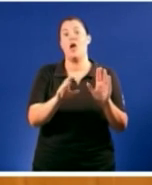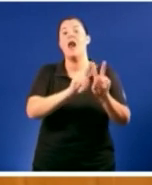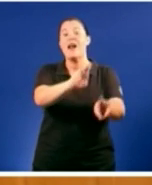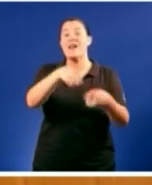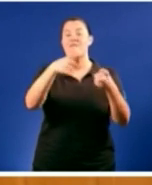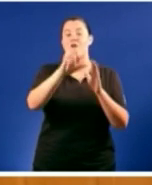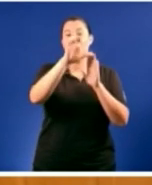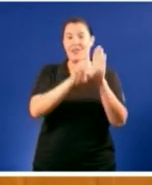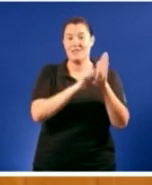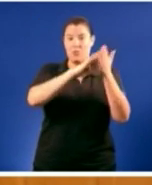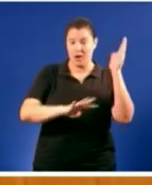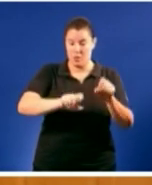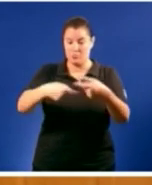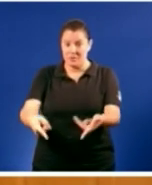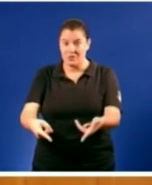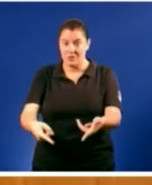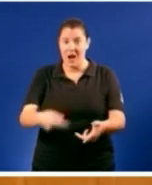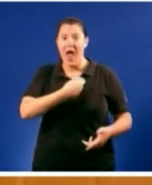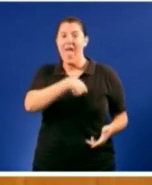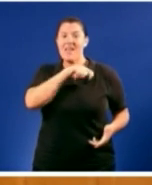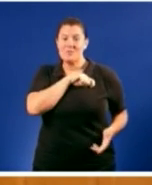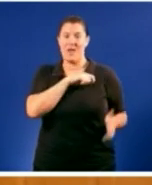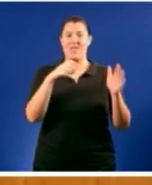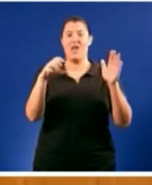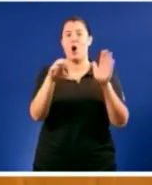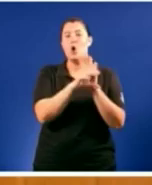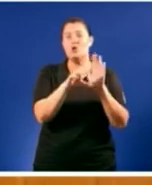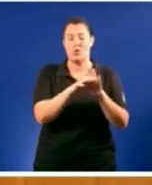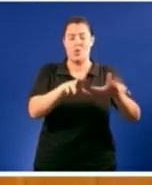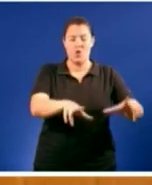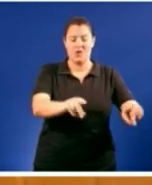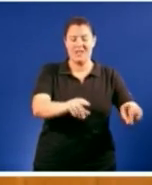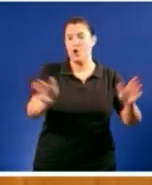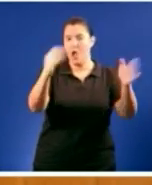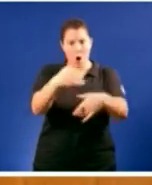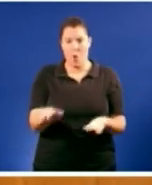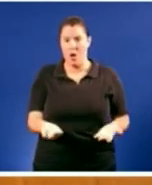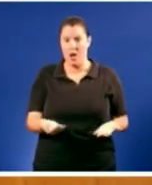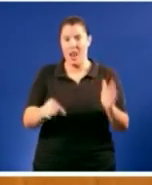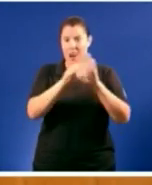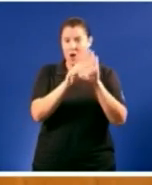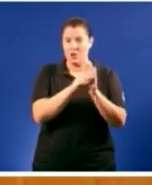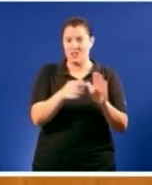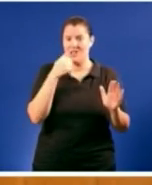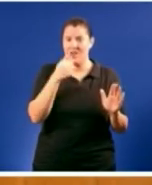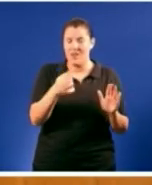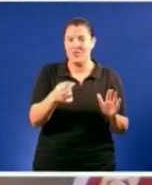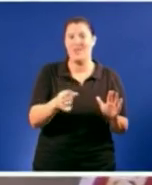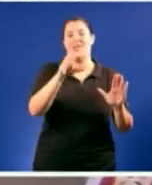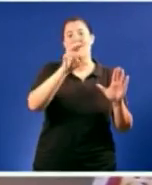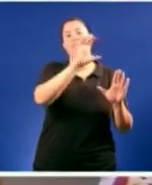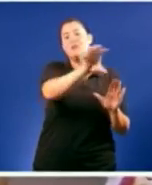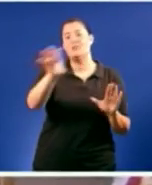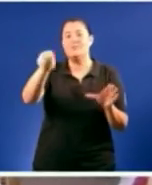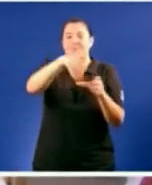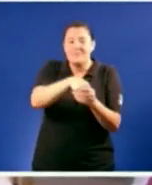España carece de Constitución territorial. La Carta Magna estableció a integración das nacionalidades en o Estado como